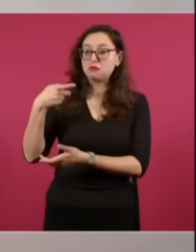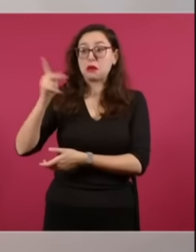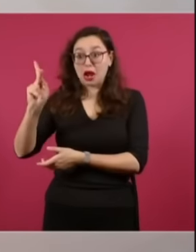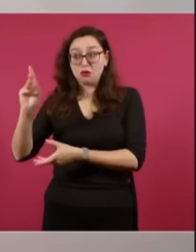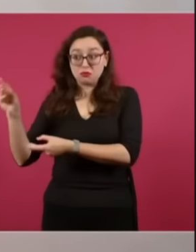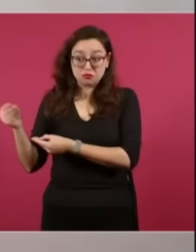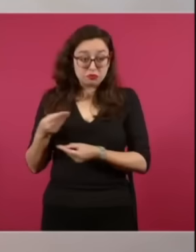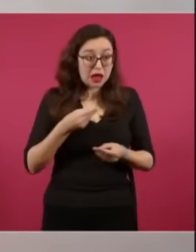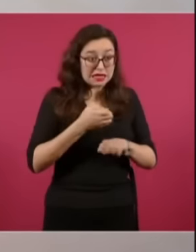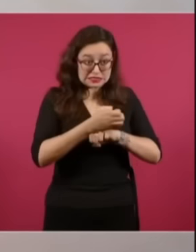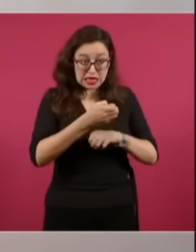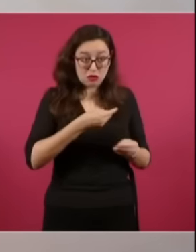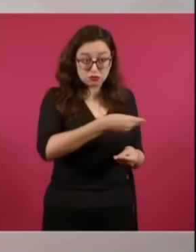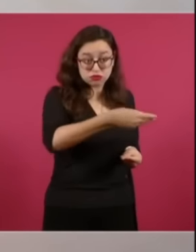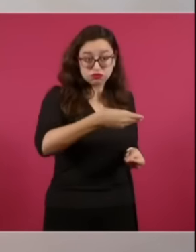O sea,